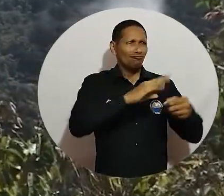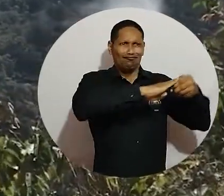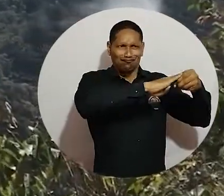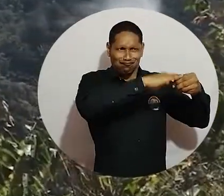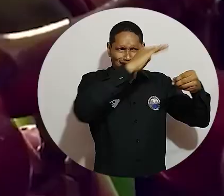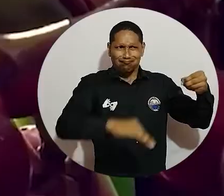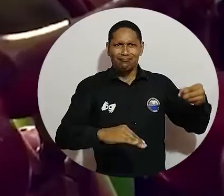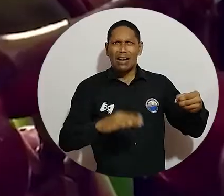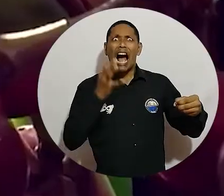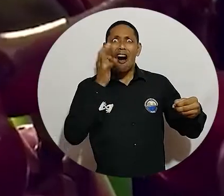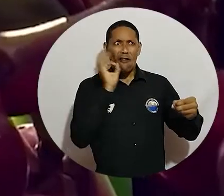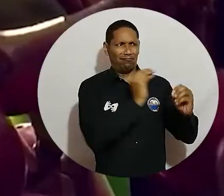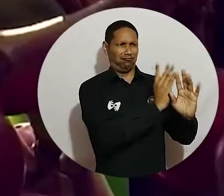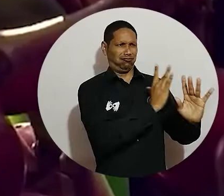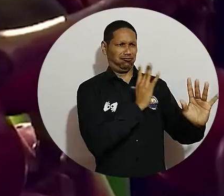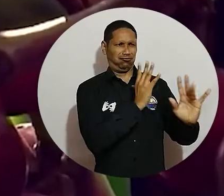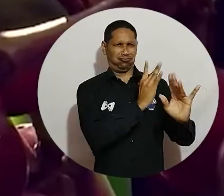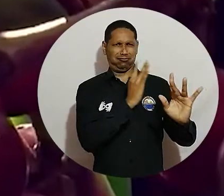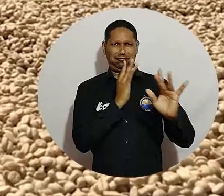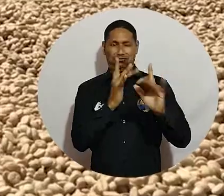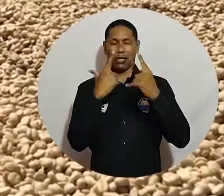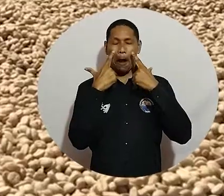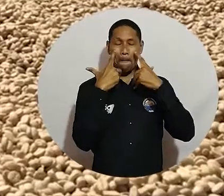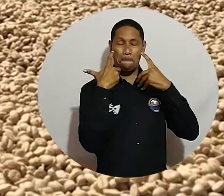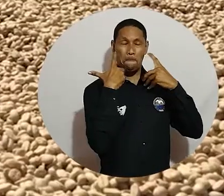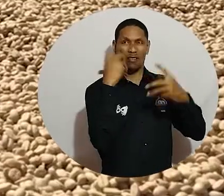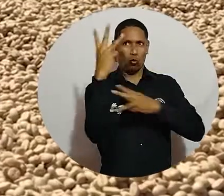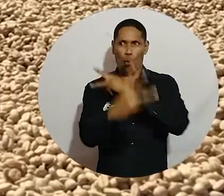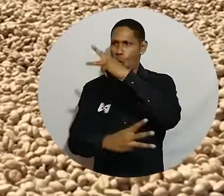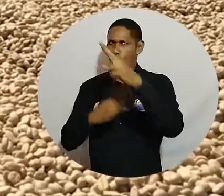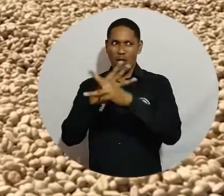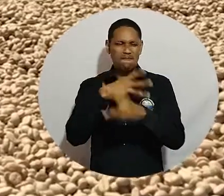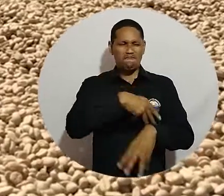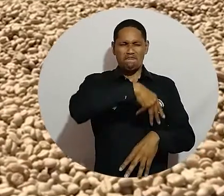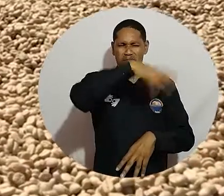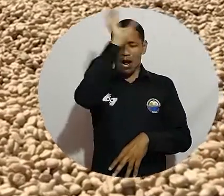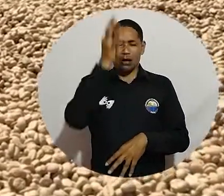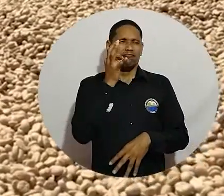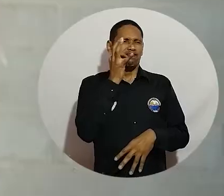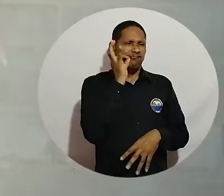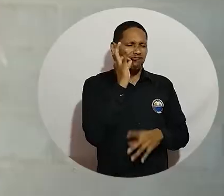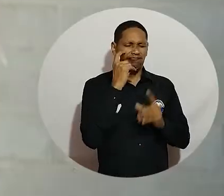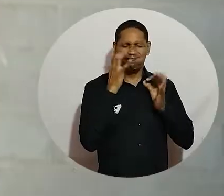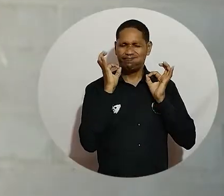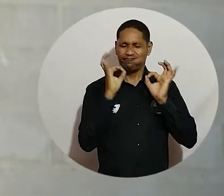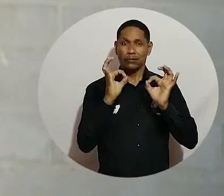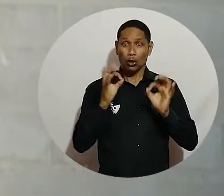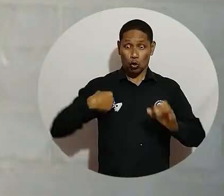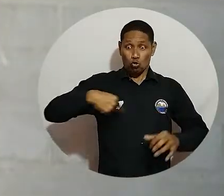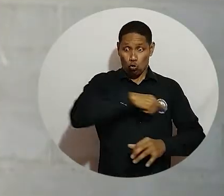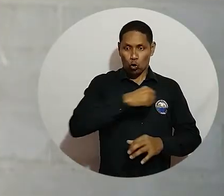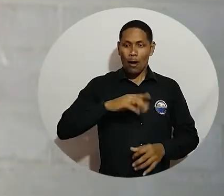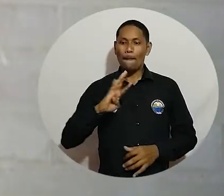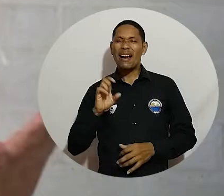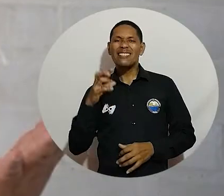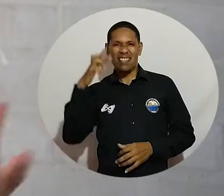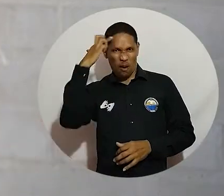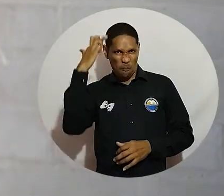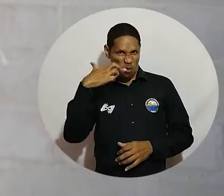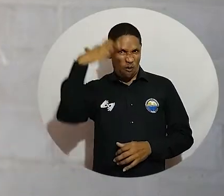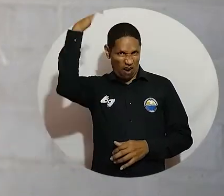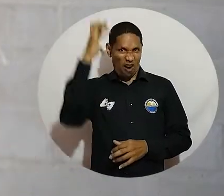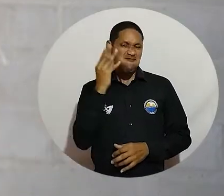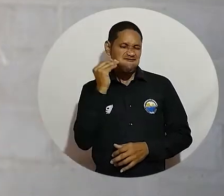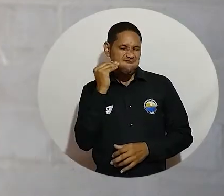de que la Sierra Nevada produce los mejores cafés del mundo, obviamente acompañó a los demás departamentos, pero para nosotros como el gremio de baristas, de tostadores, de catadores, es muy